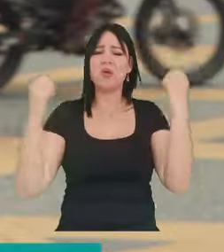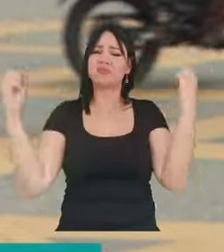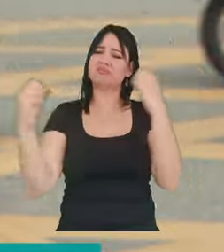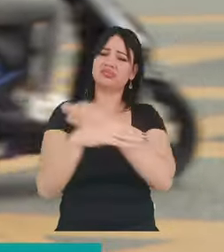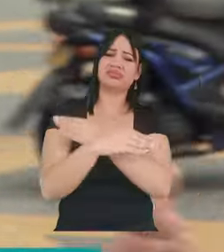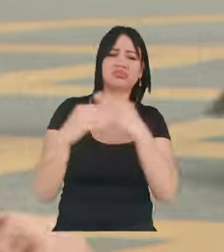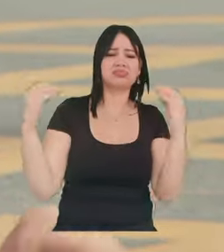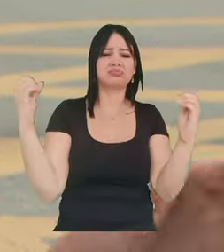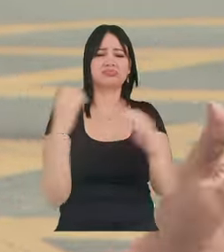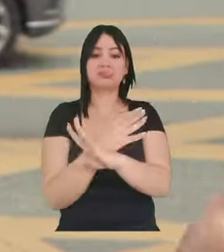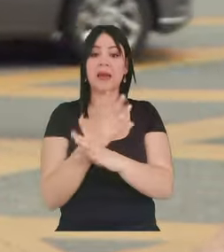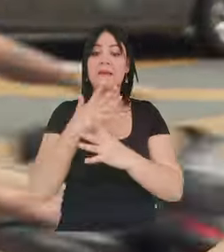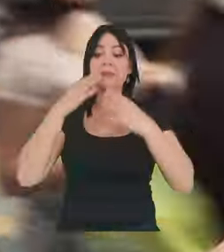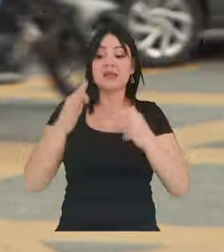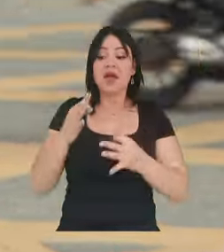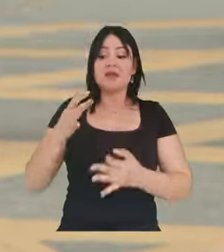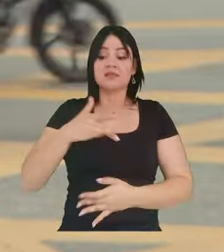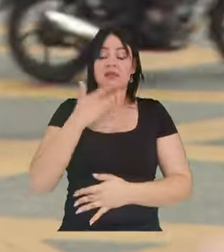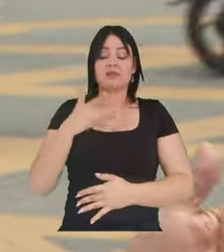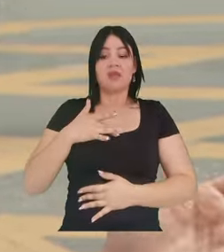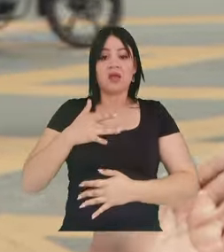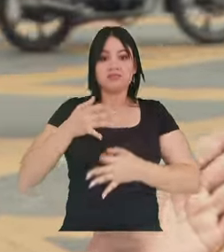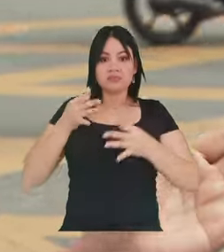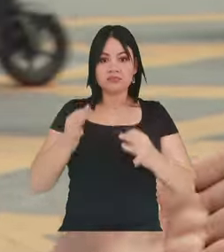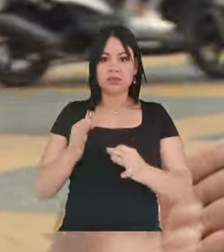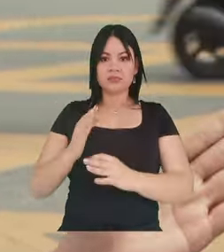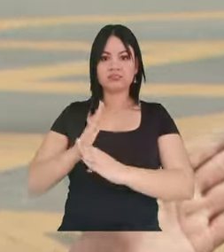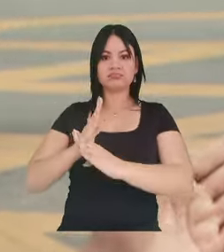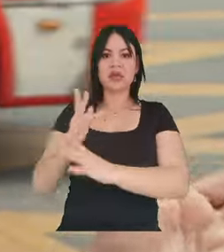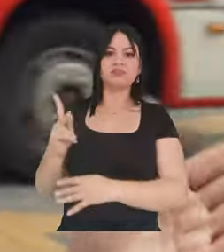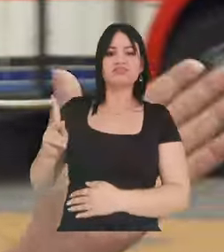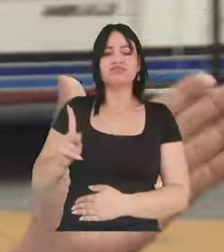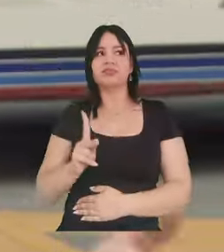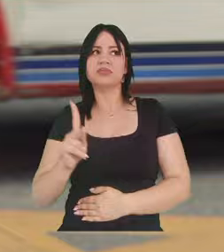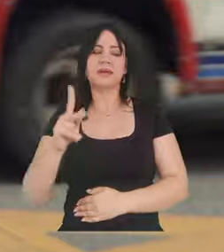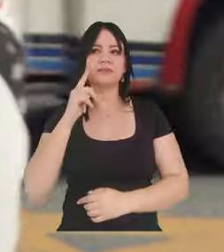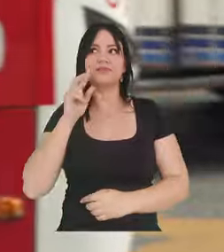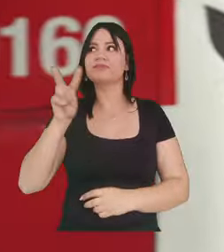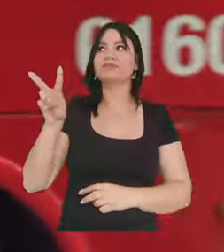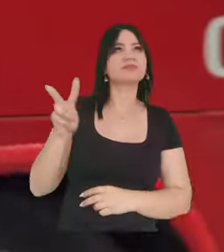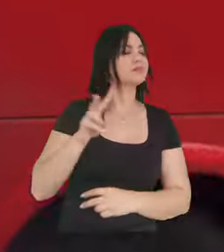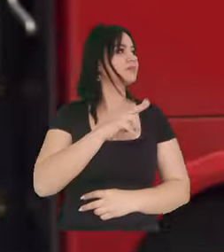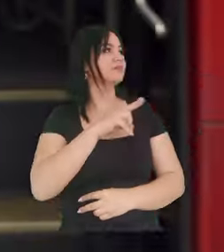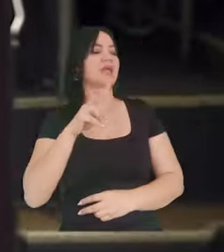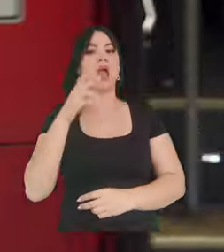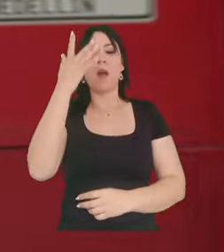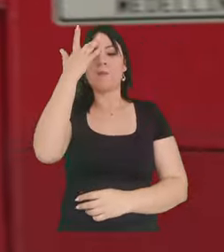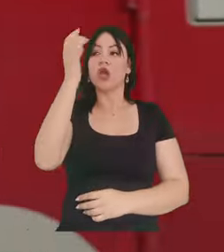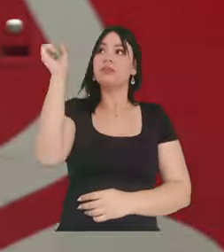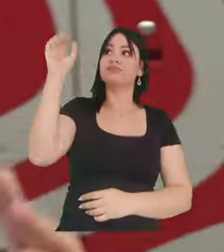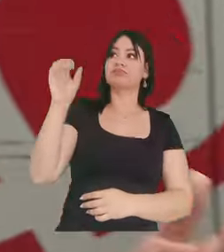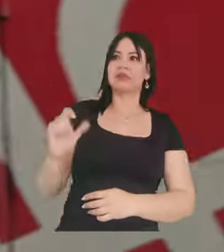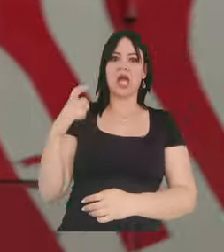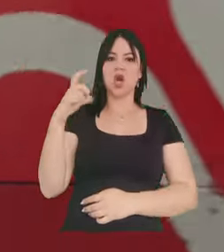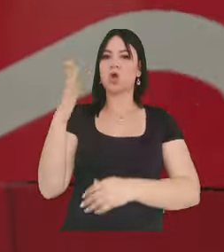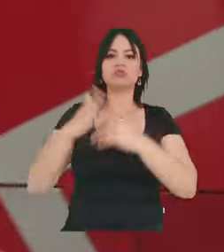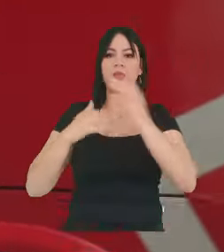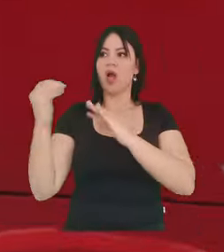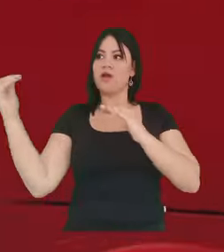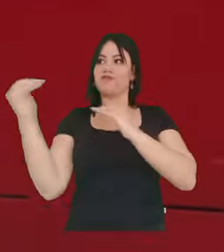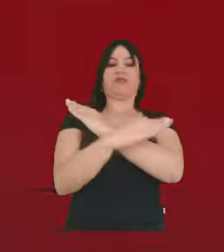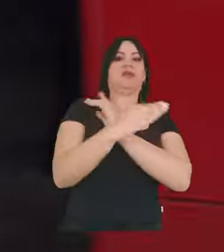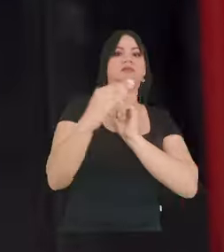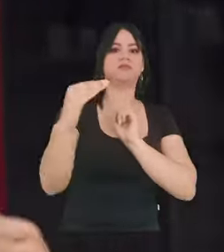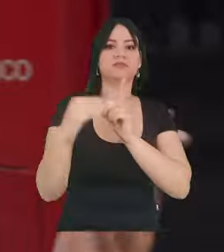seguridad para transportarnos porque hay que estar pendientes porque a veces se pasa en el semáforo en rojo, queda uno en